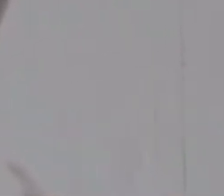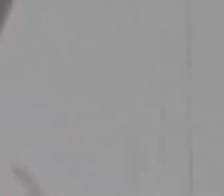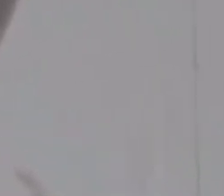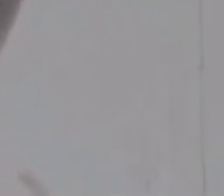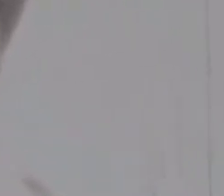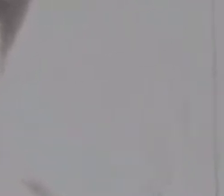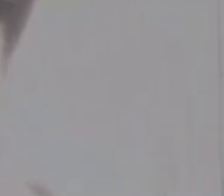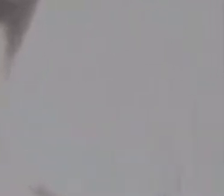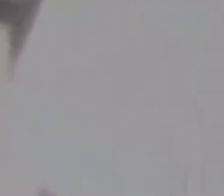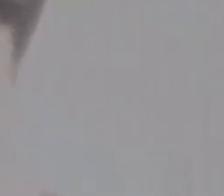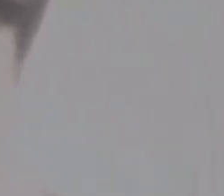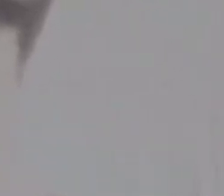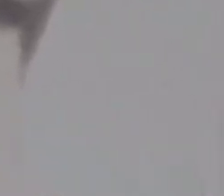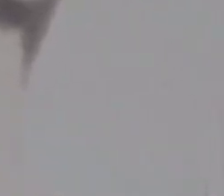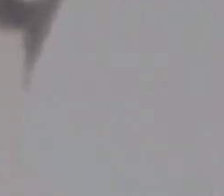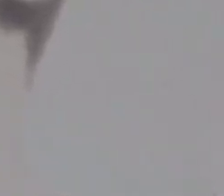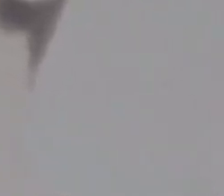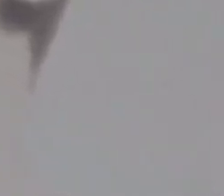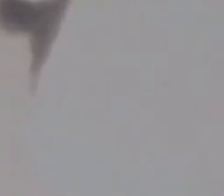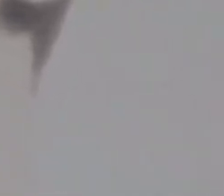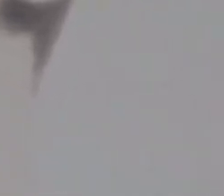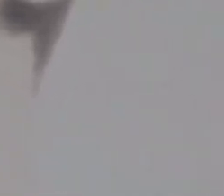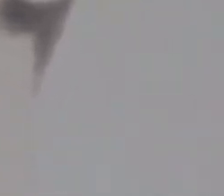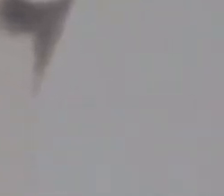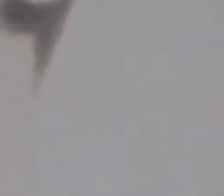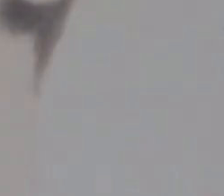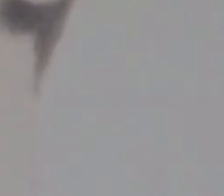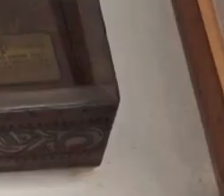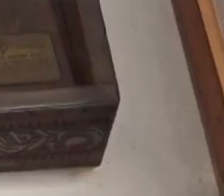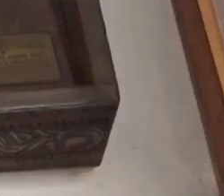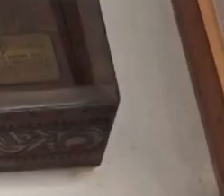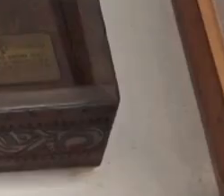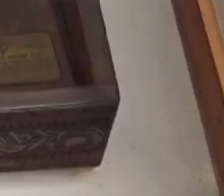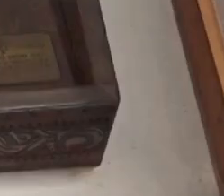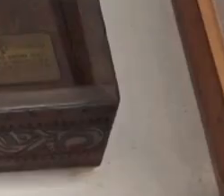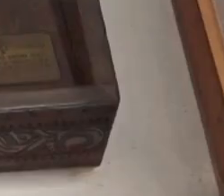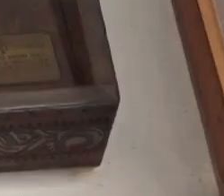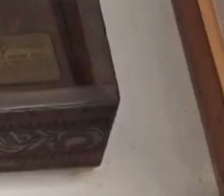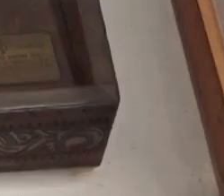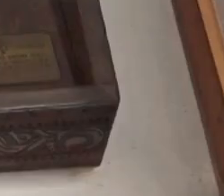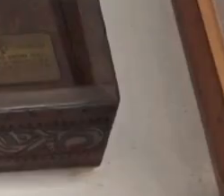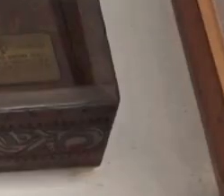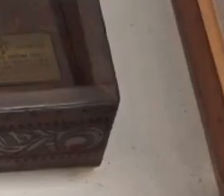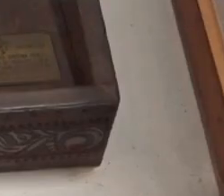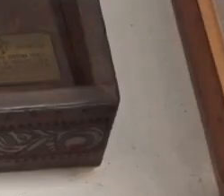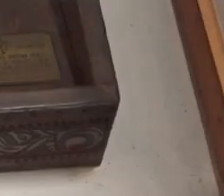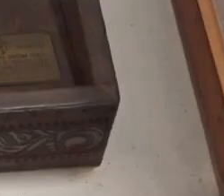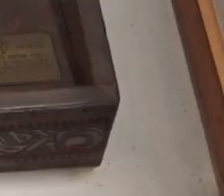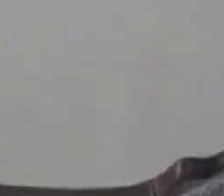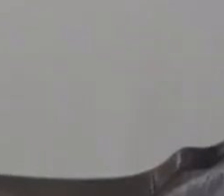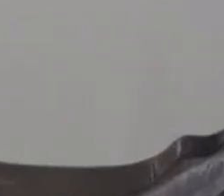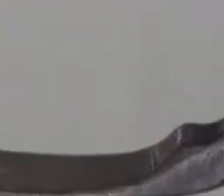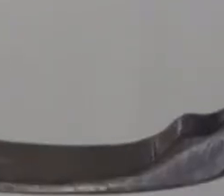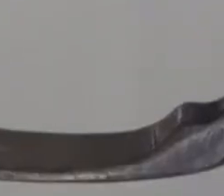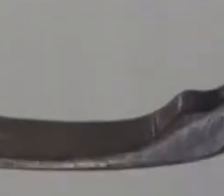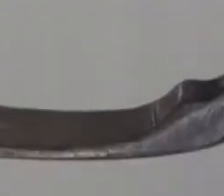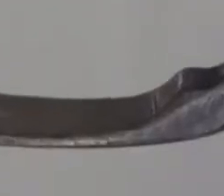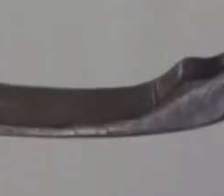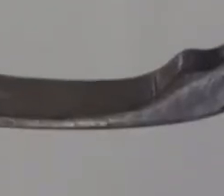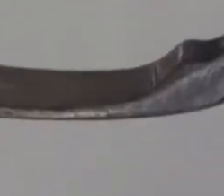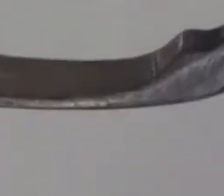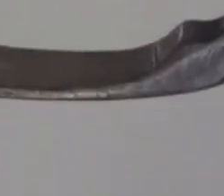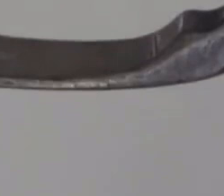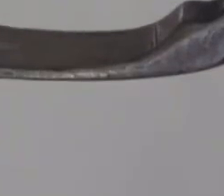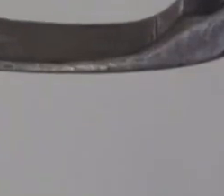Va cabalgando sobre una palma escrita,